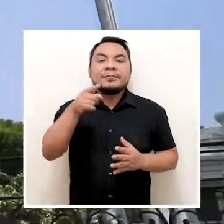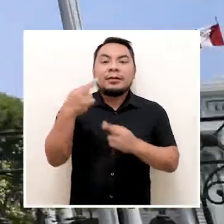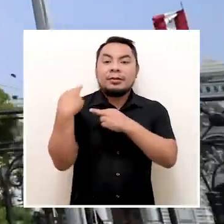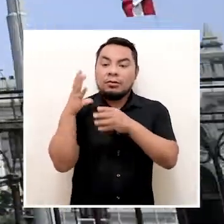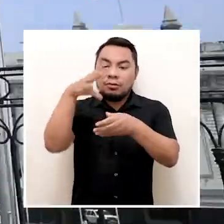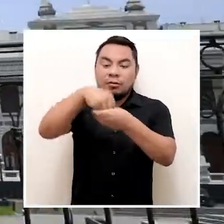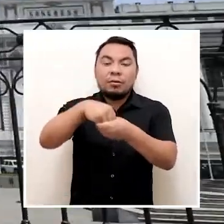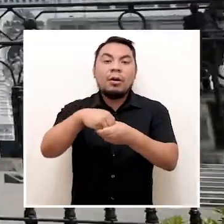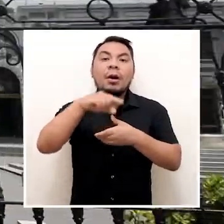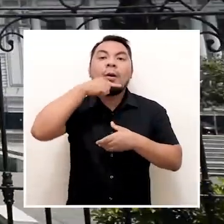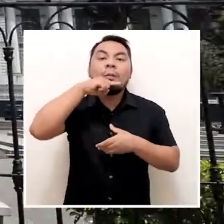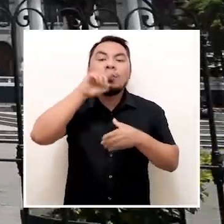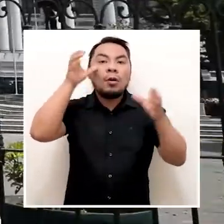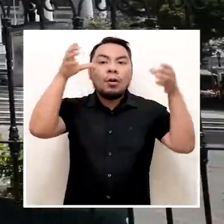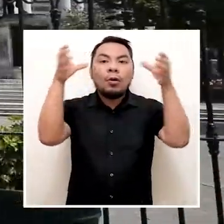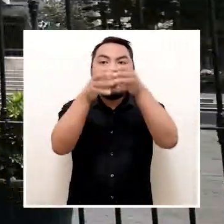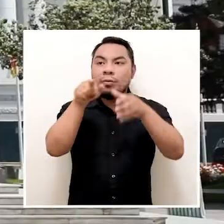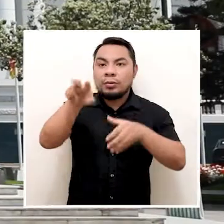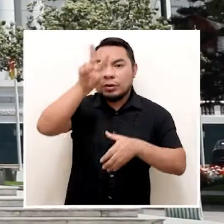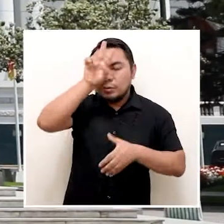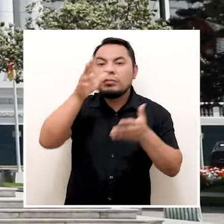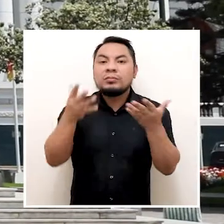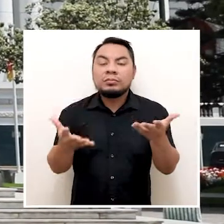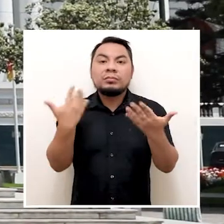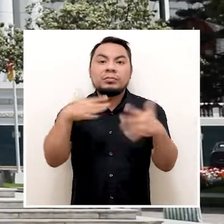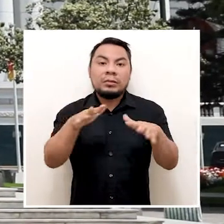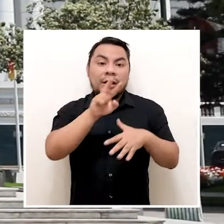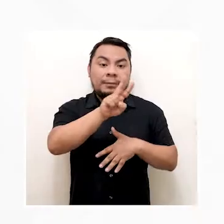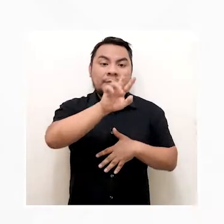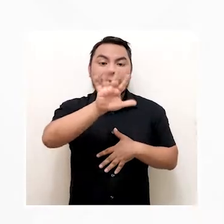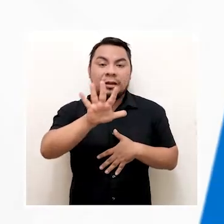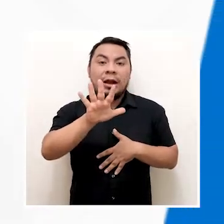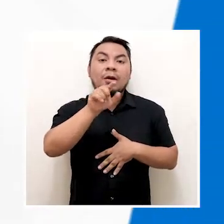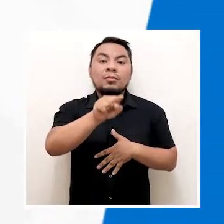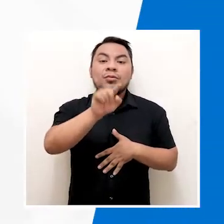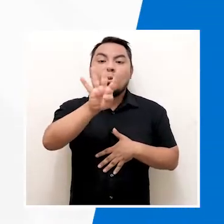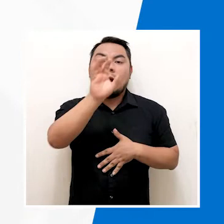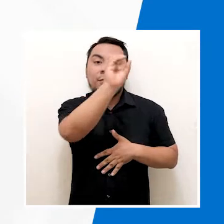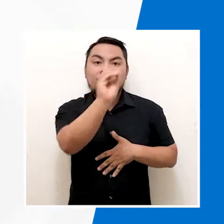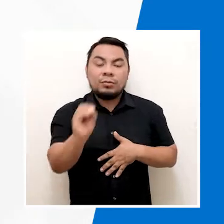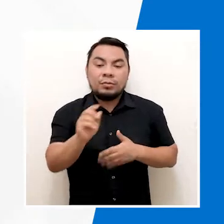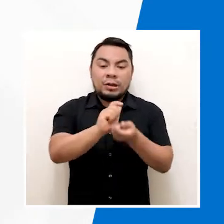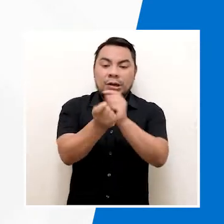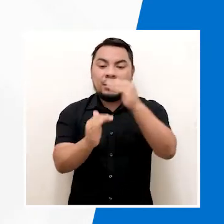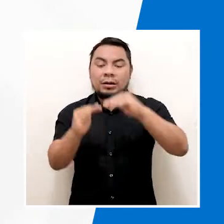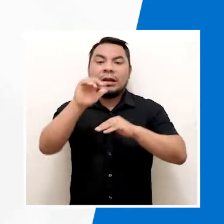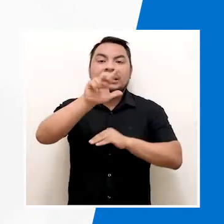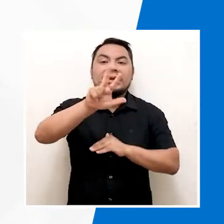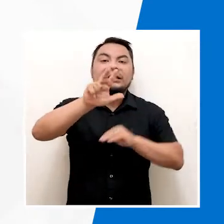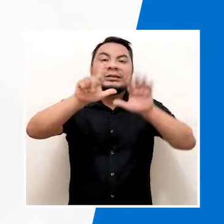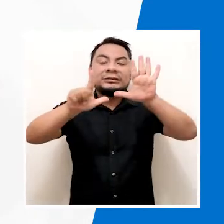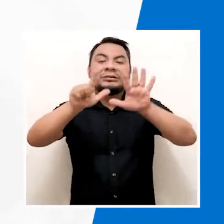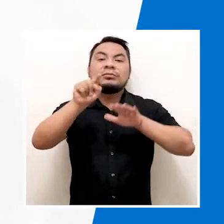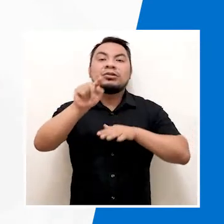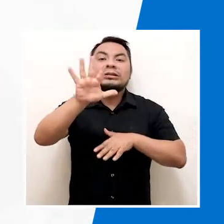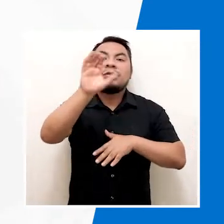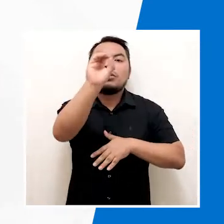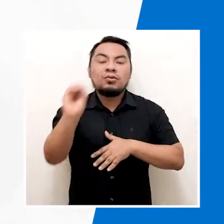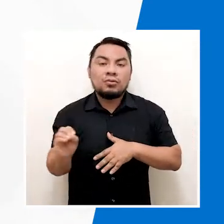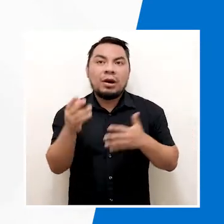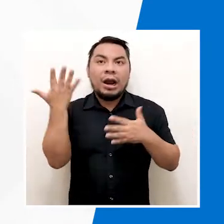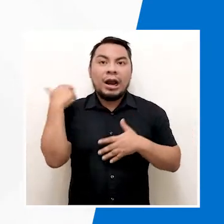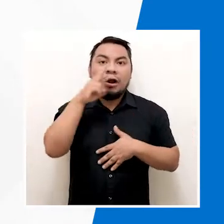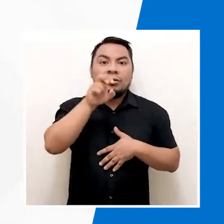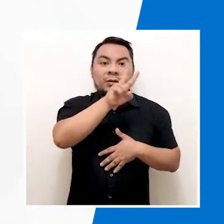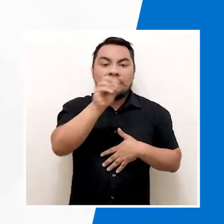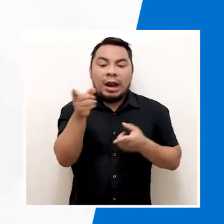La representación de las mujeres en el Congreso de la República ha pasado del 25.4% al 37.7